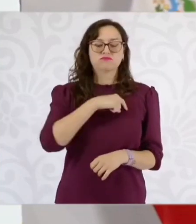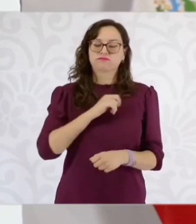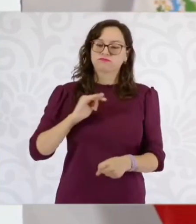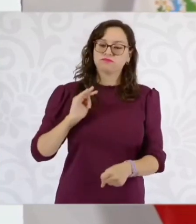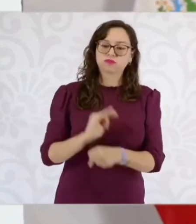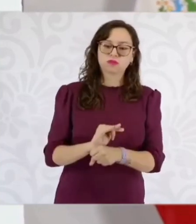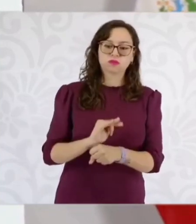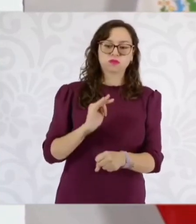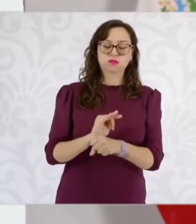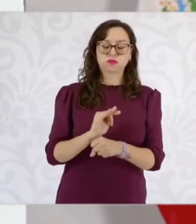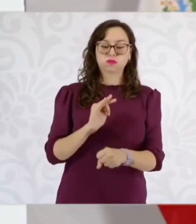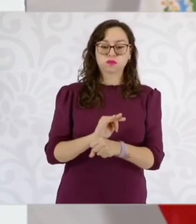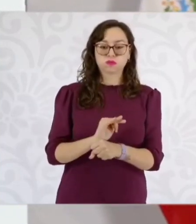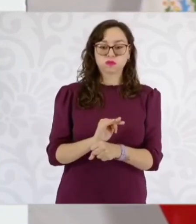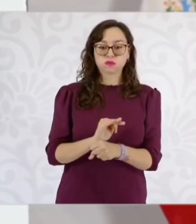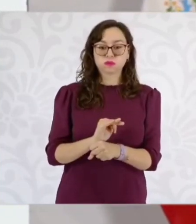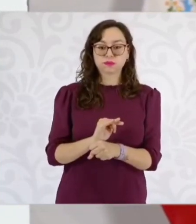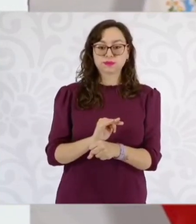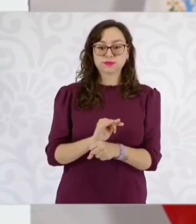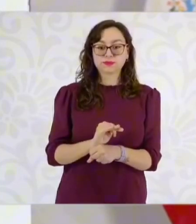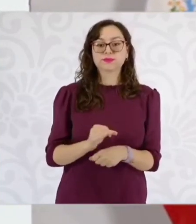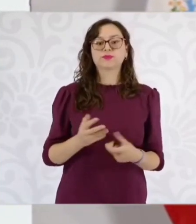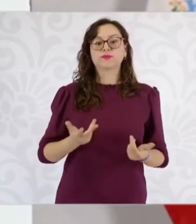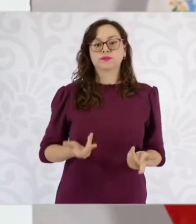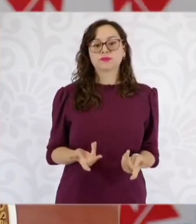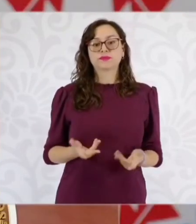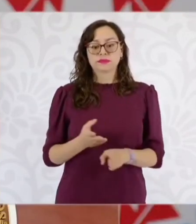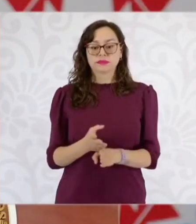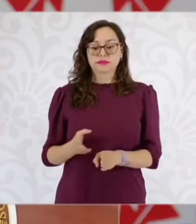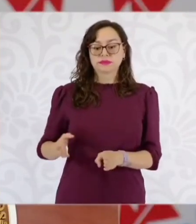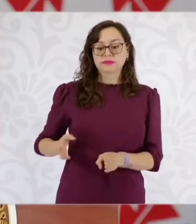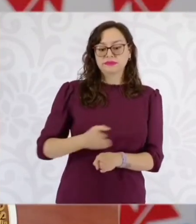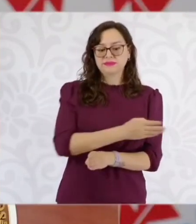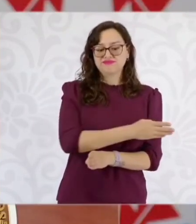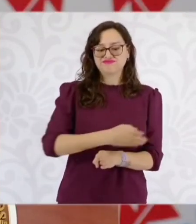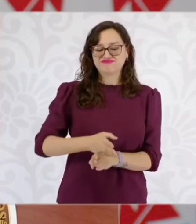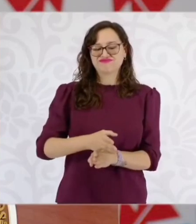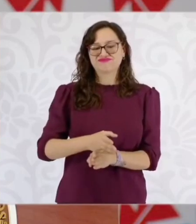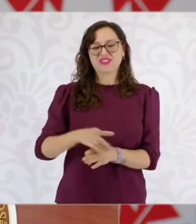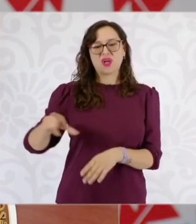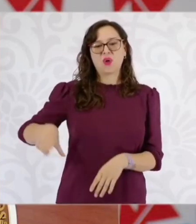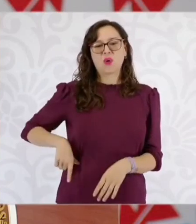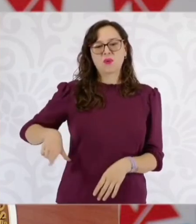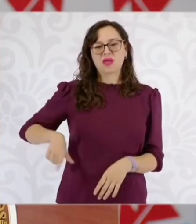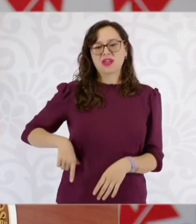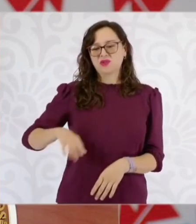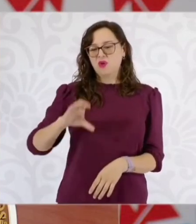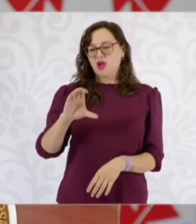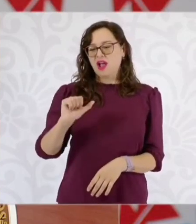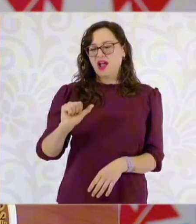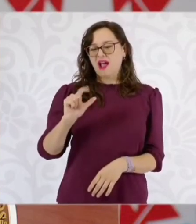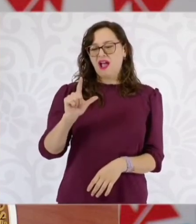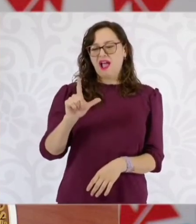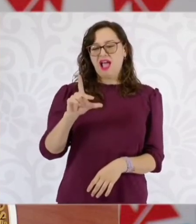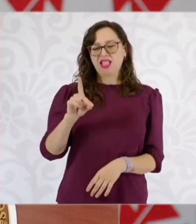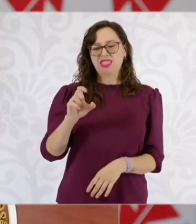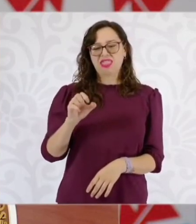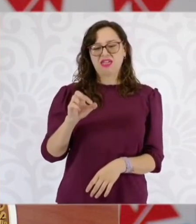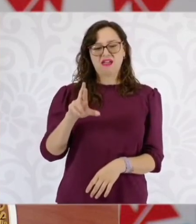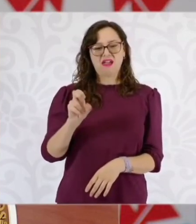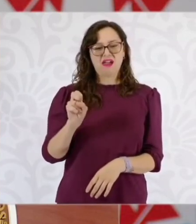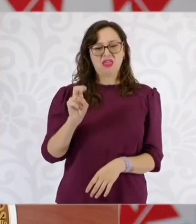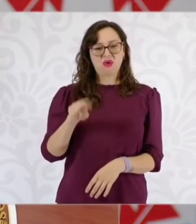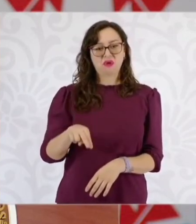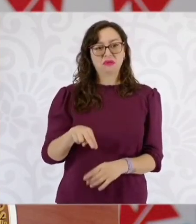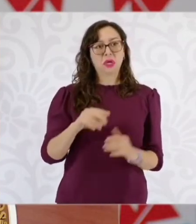durante particularmente el periodo de Calderón hubo mucha subordinación y nosotros